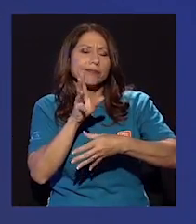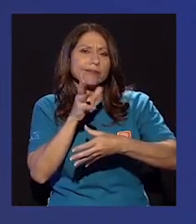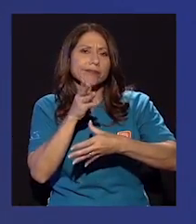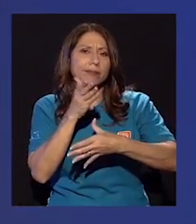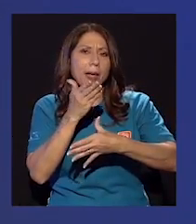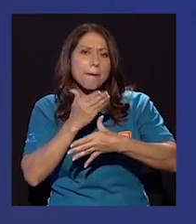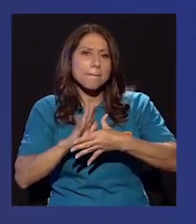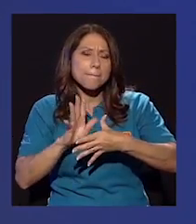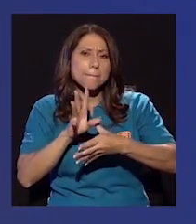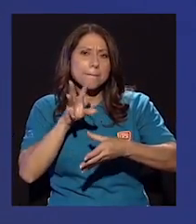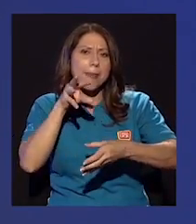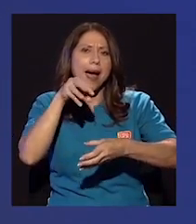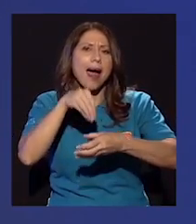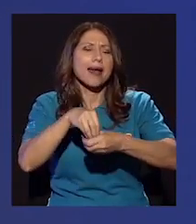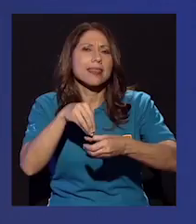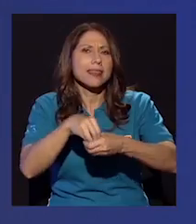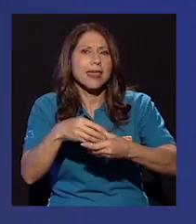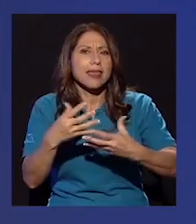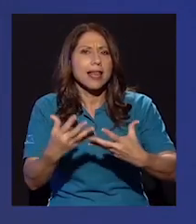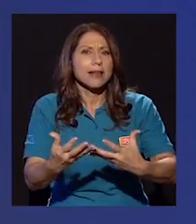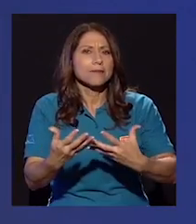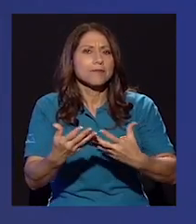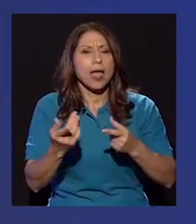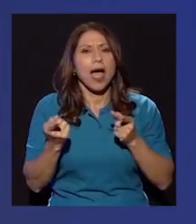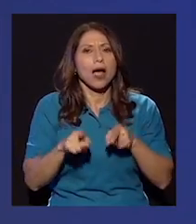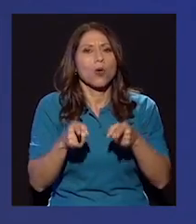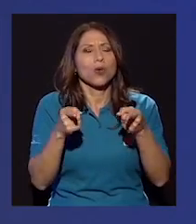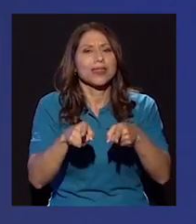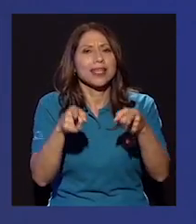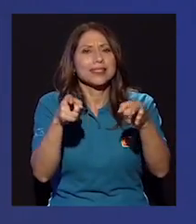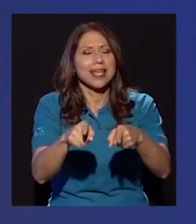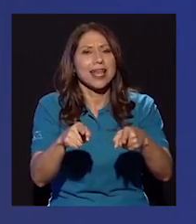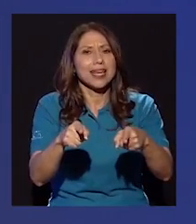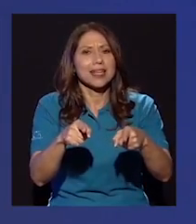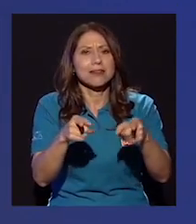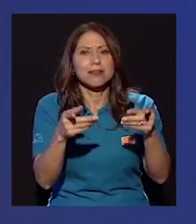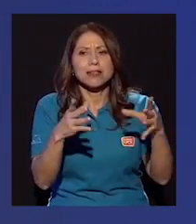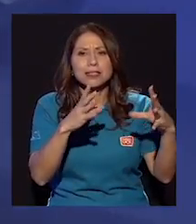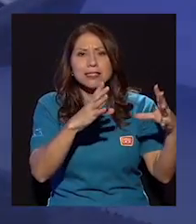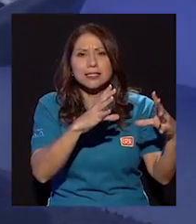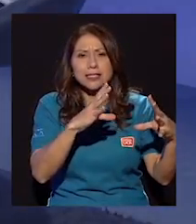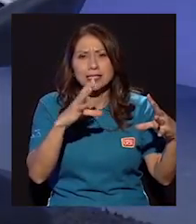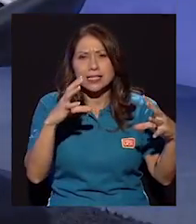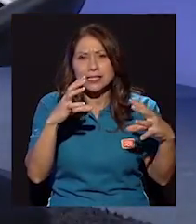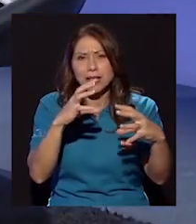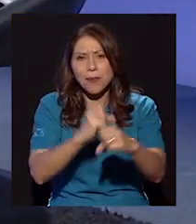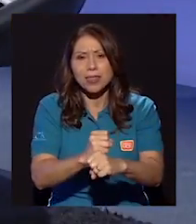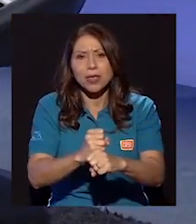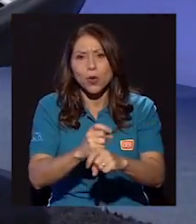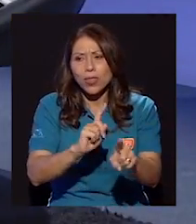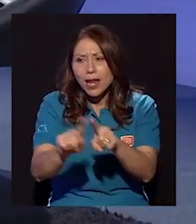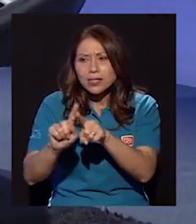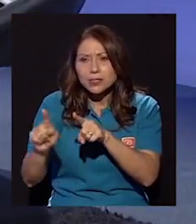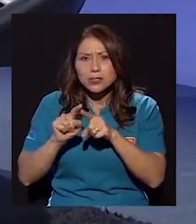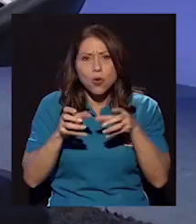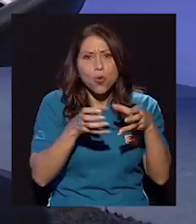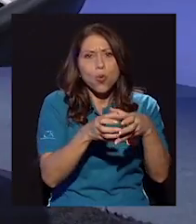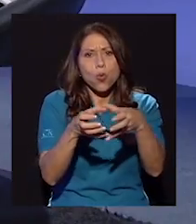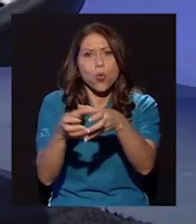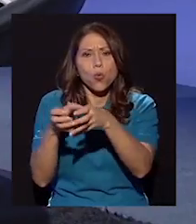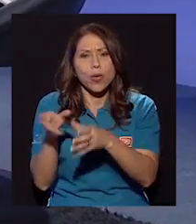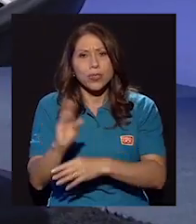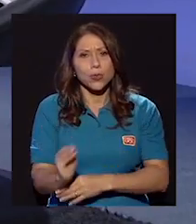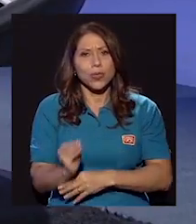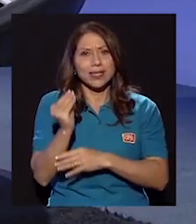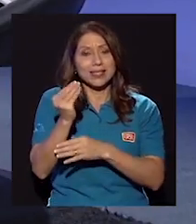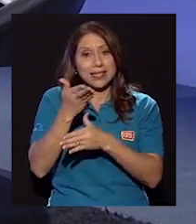acontecer sistemático de la juventud, y que es parte del proceso de socialización?